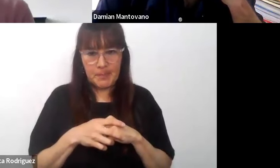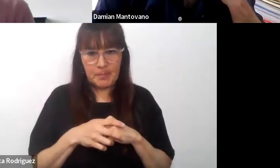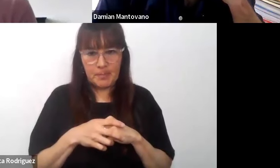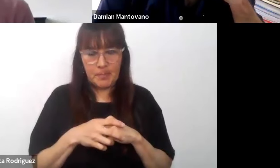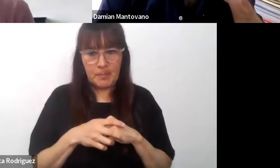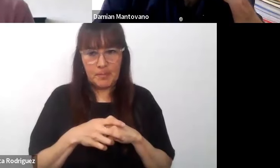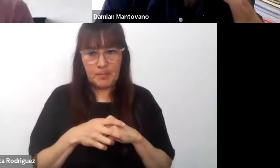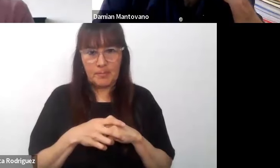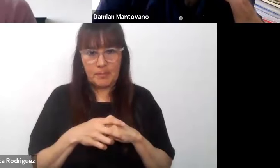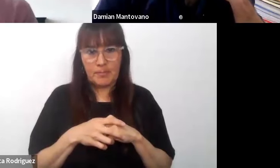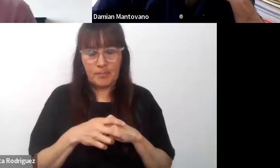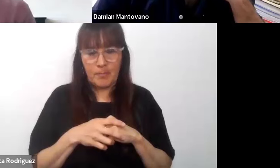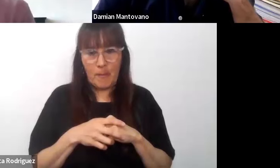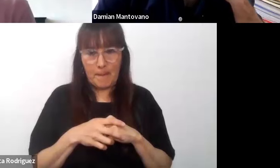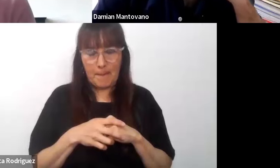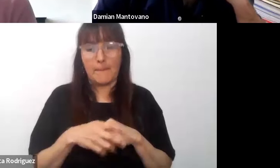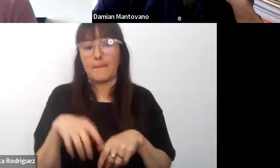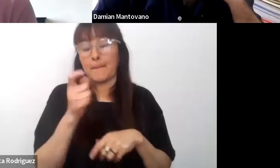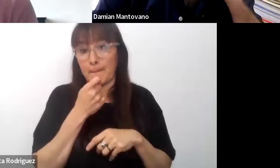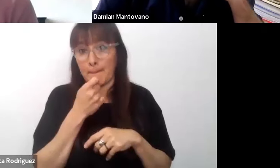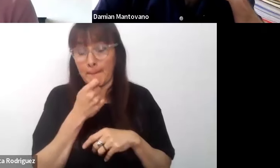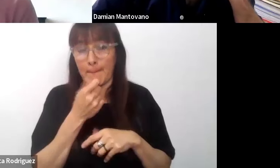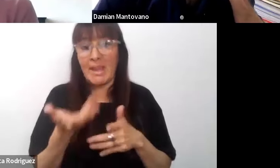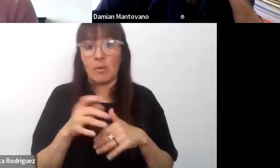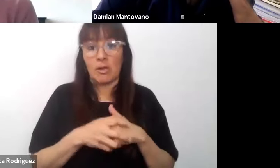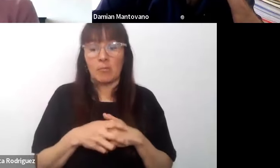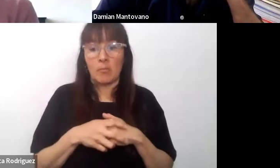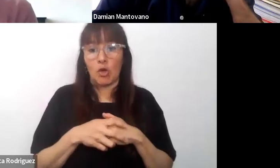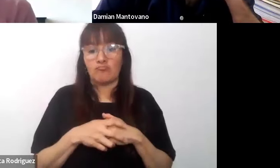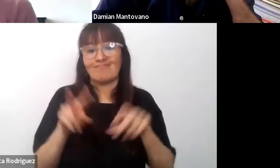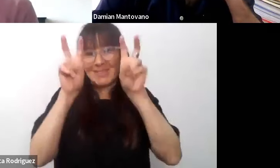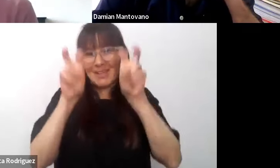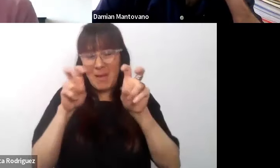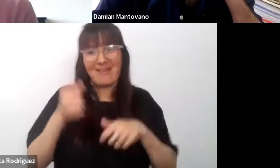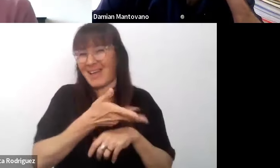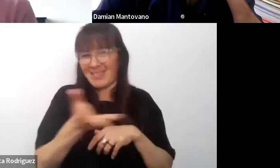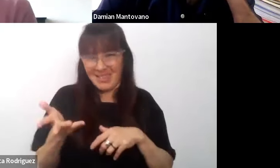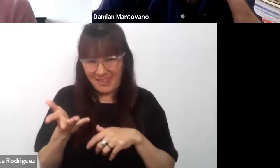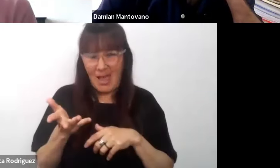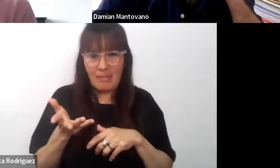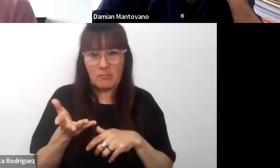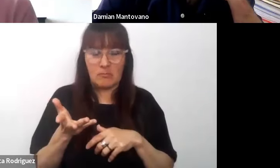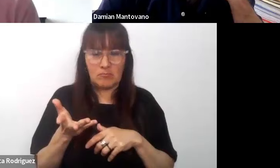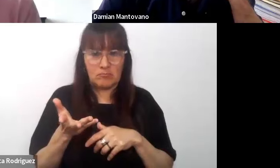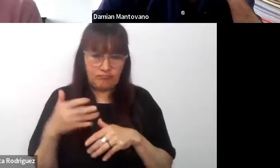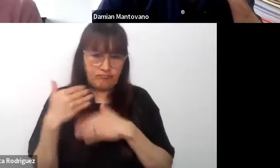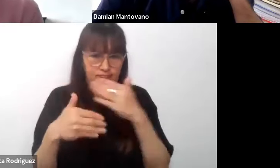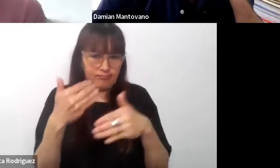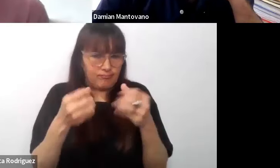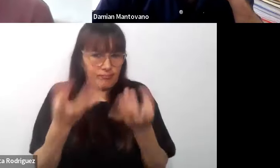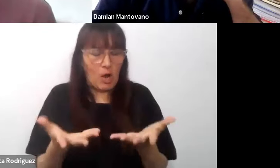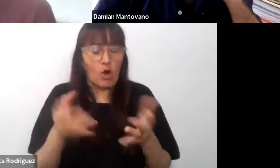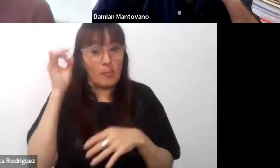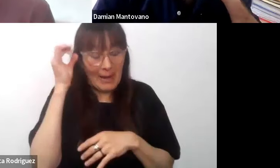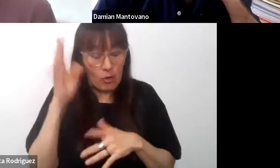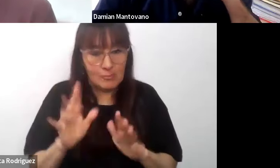había aumentado por ejemplo a nivel cuantitativo se han mejorado mucho perdón